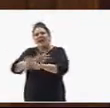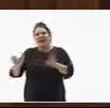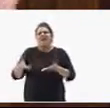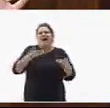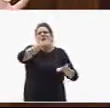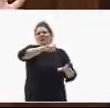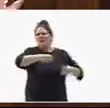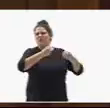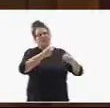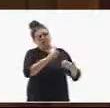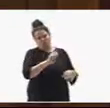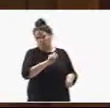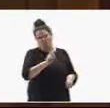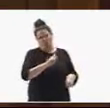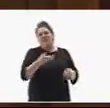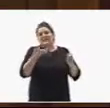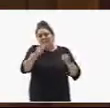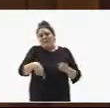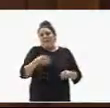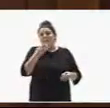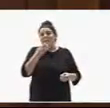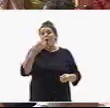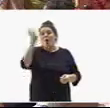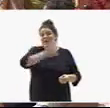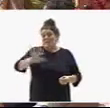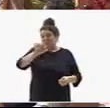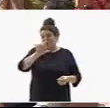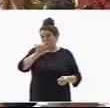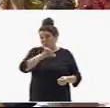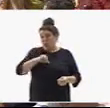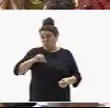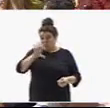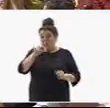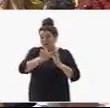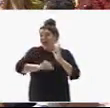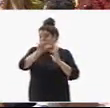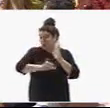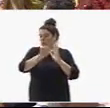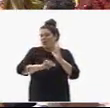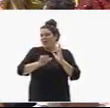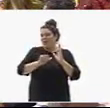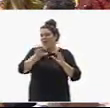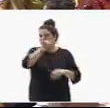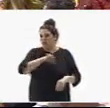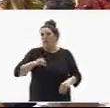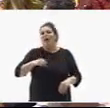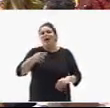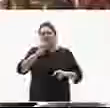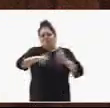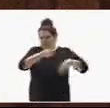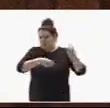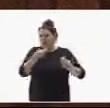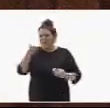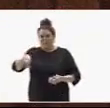real del Estatuto de Autonomía de Canarias. La reforma del sistema electoral canario, para que sea más justo y más